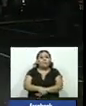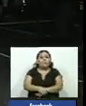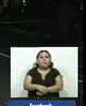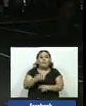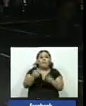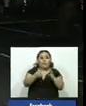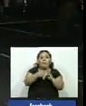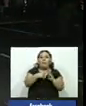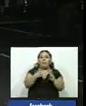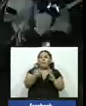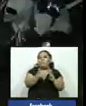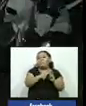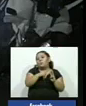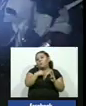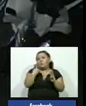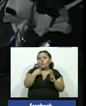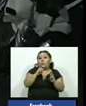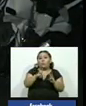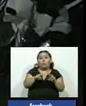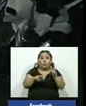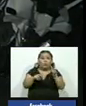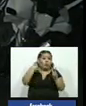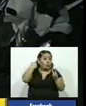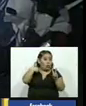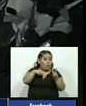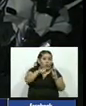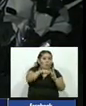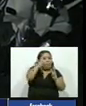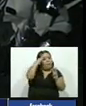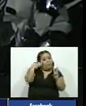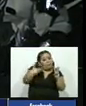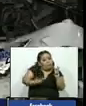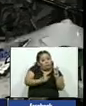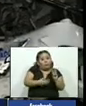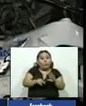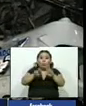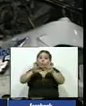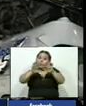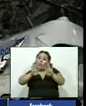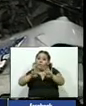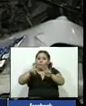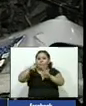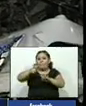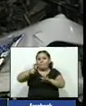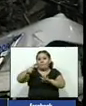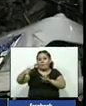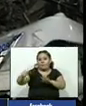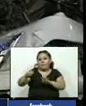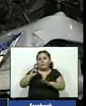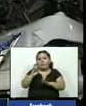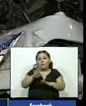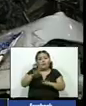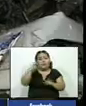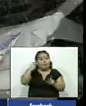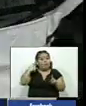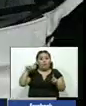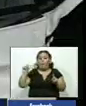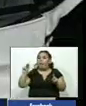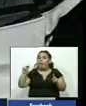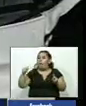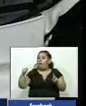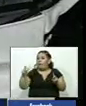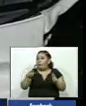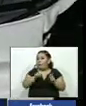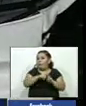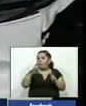fallecidos en este accidente vial son dos hombres y una bebé de nueve meses de edad las víctimas son ángel antonio blanco